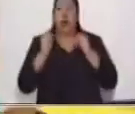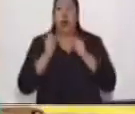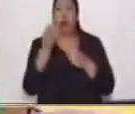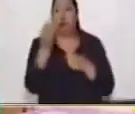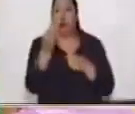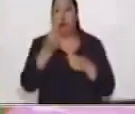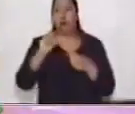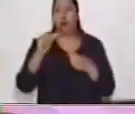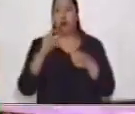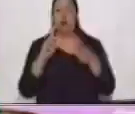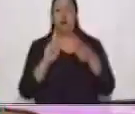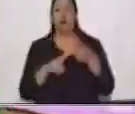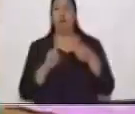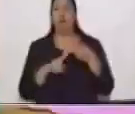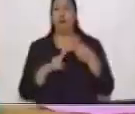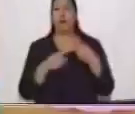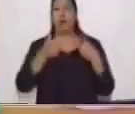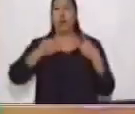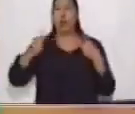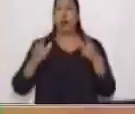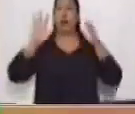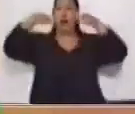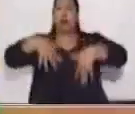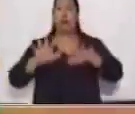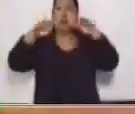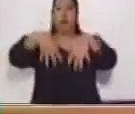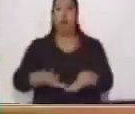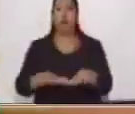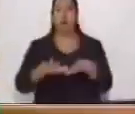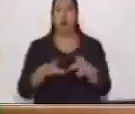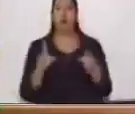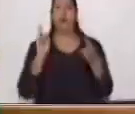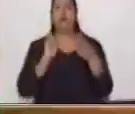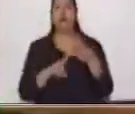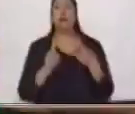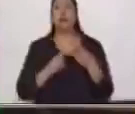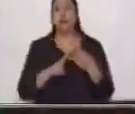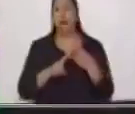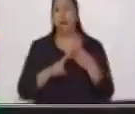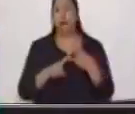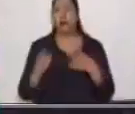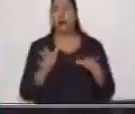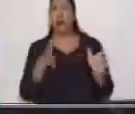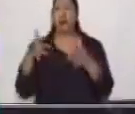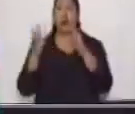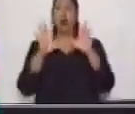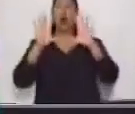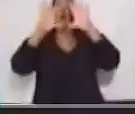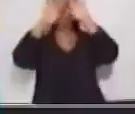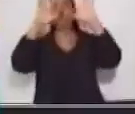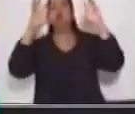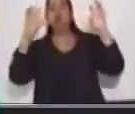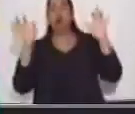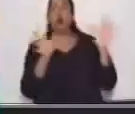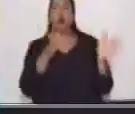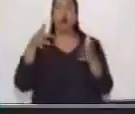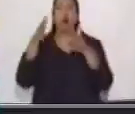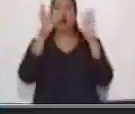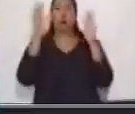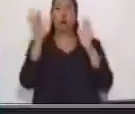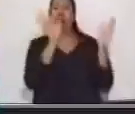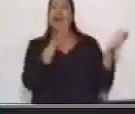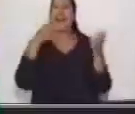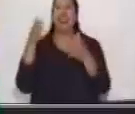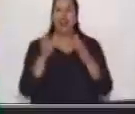En el estado líquido están los mares, océanos, lagos y ríos. Y en el estado gaseoso están las nubes y los vapores y en el aire.